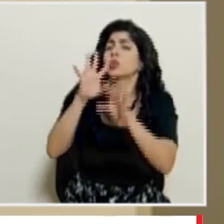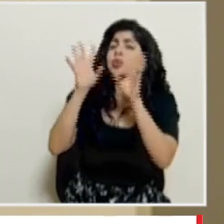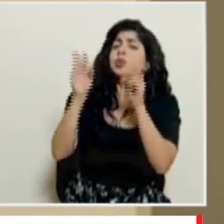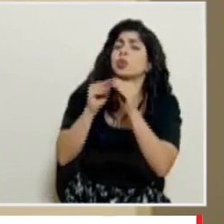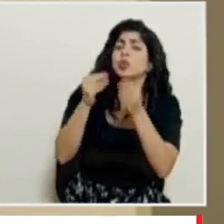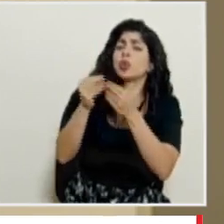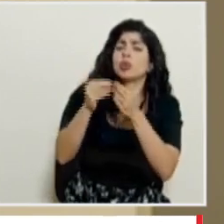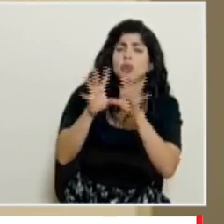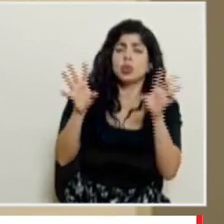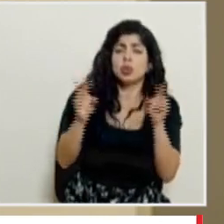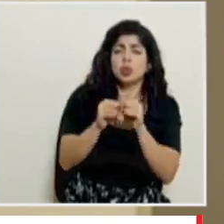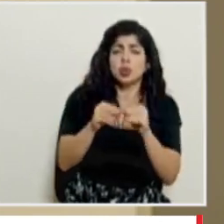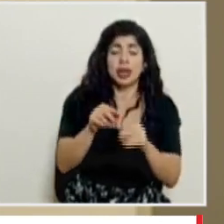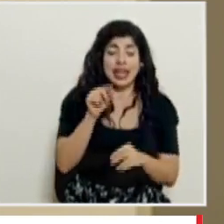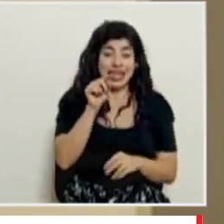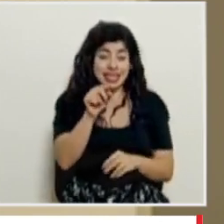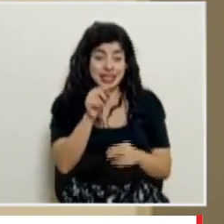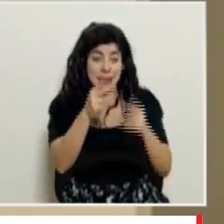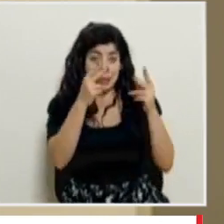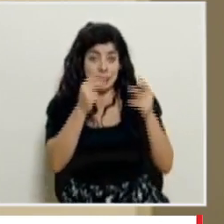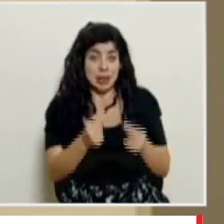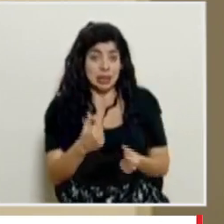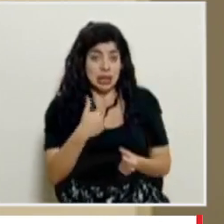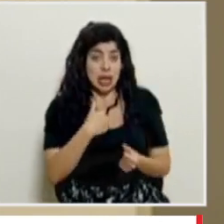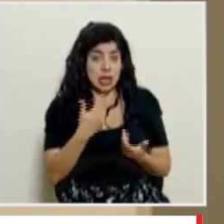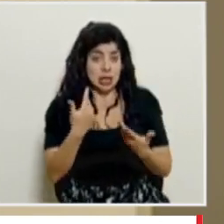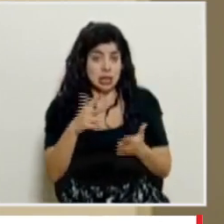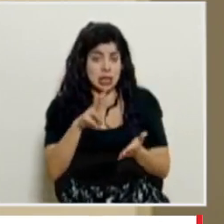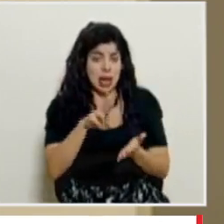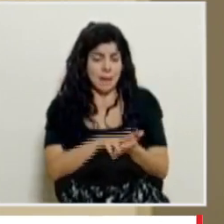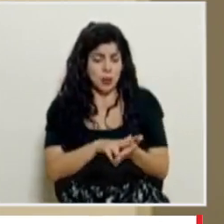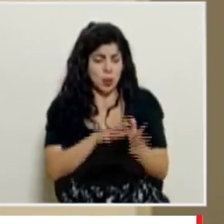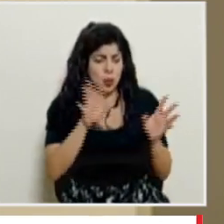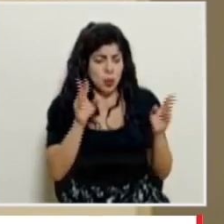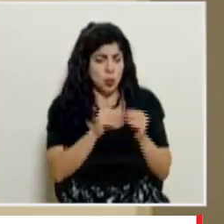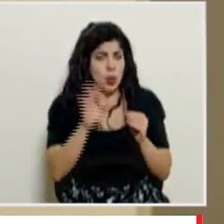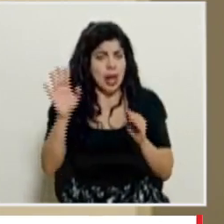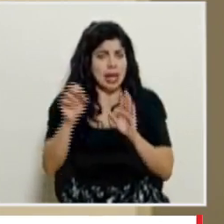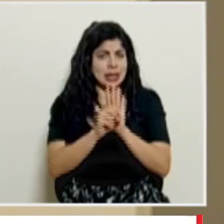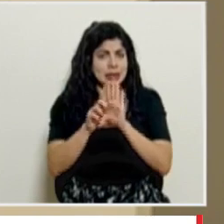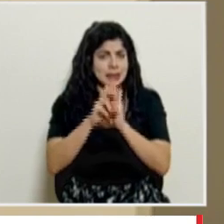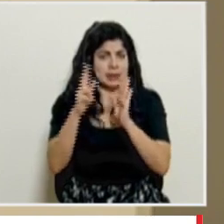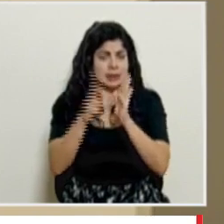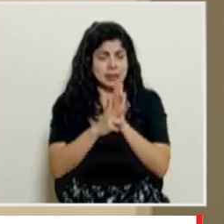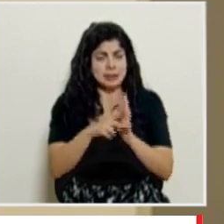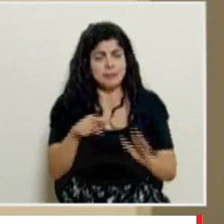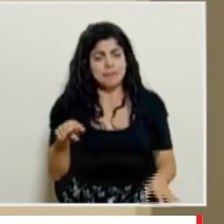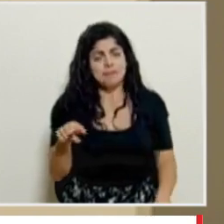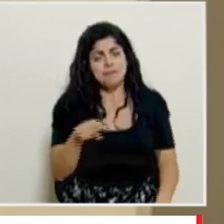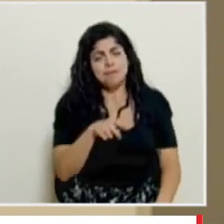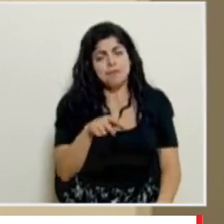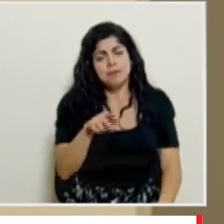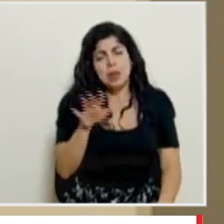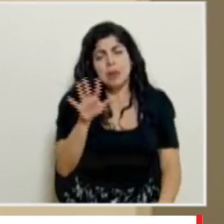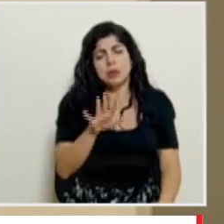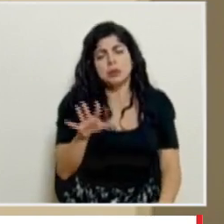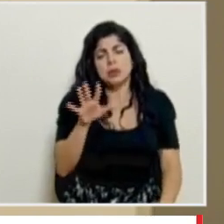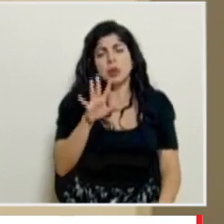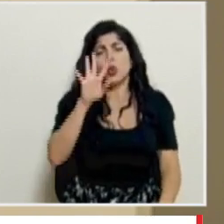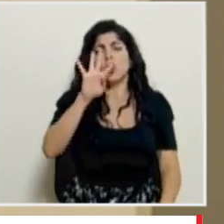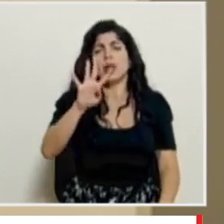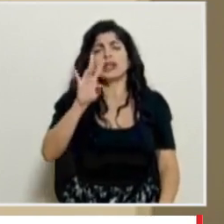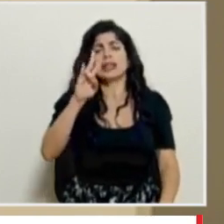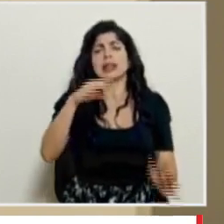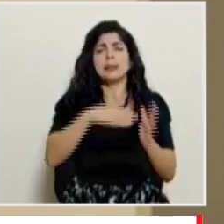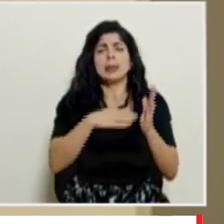esas adquisiciones es el presupuesto que tenemos aprobado por asamblea legislativa que ronda los